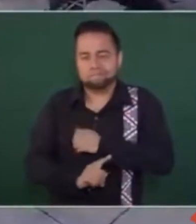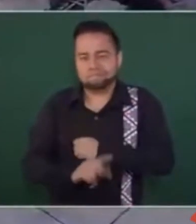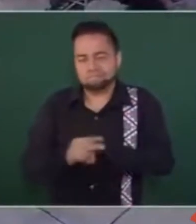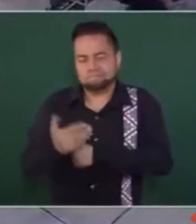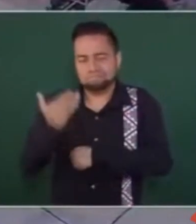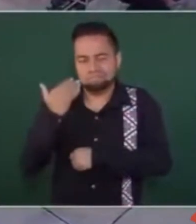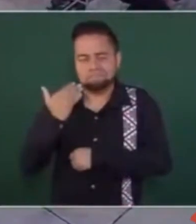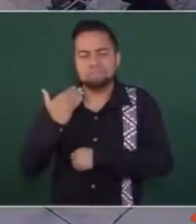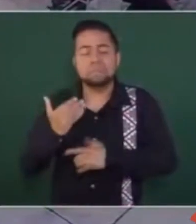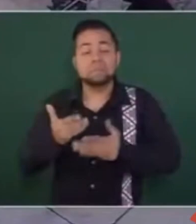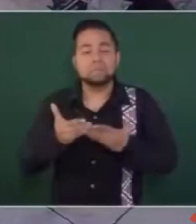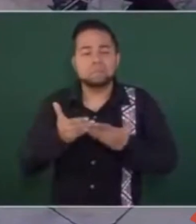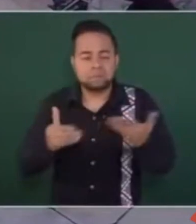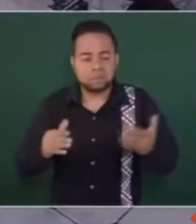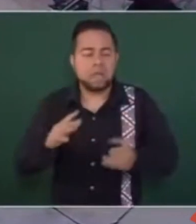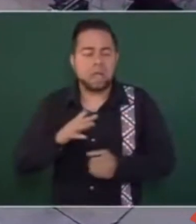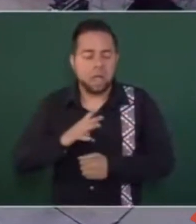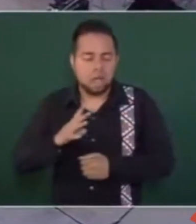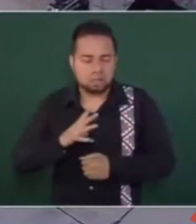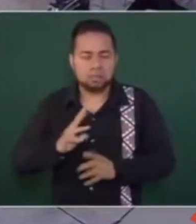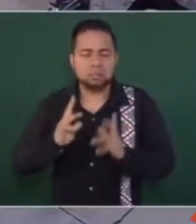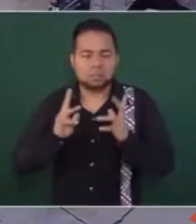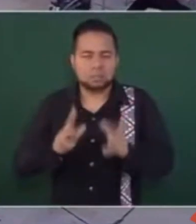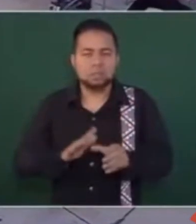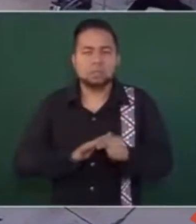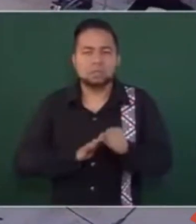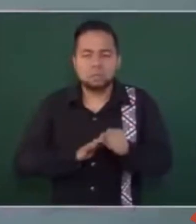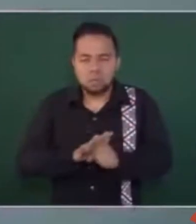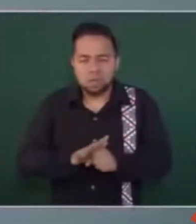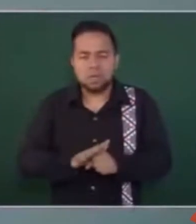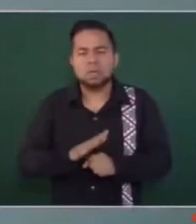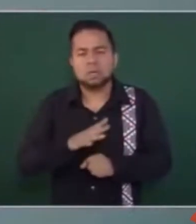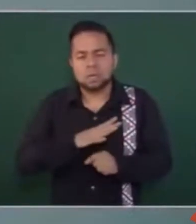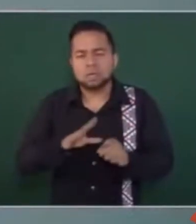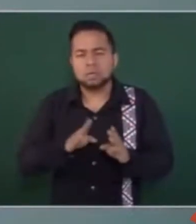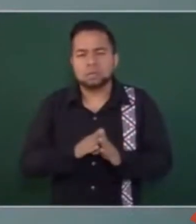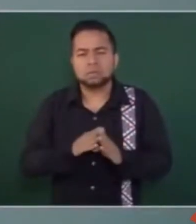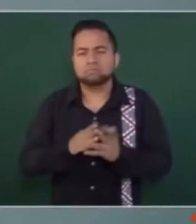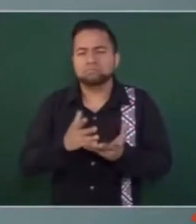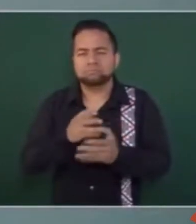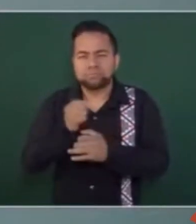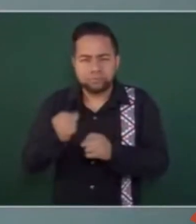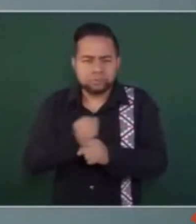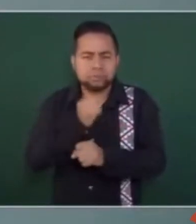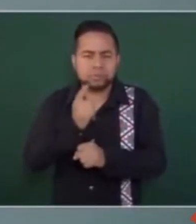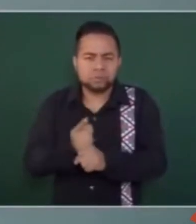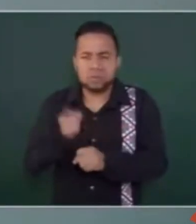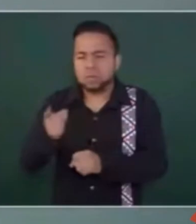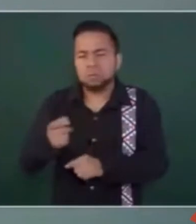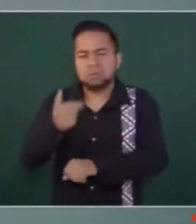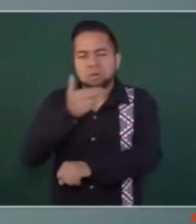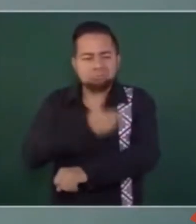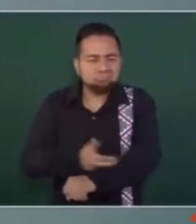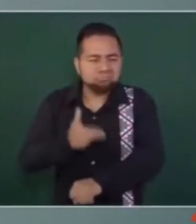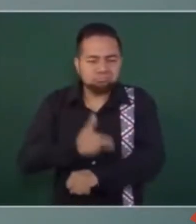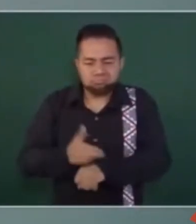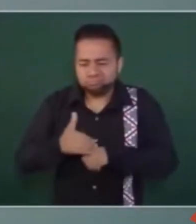Ahora existe ya ese conducto. Hay que hacer un trámite,